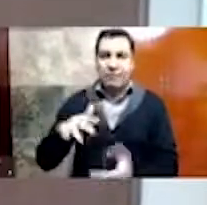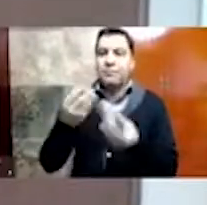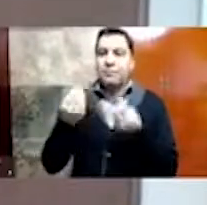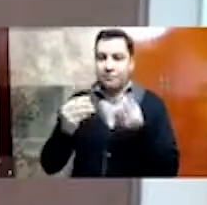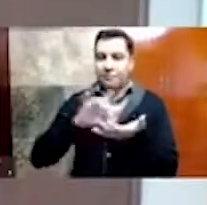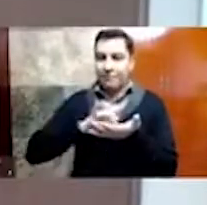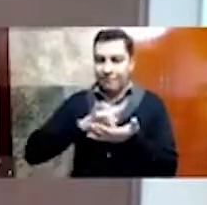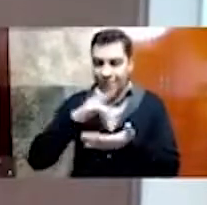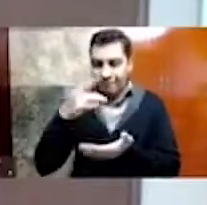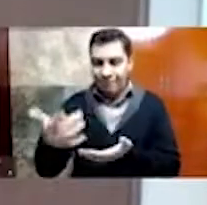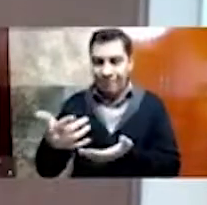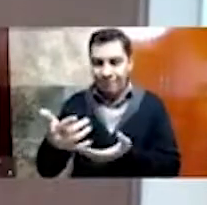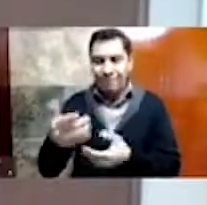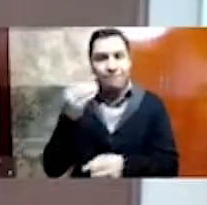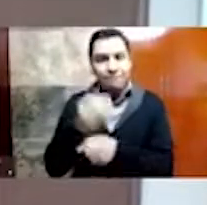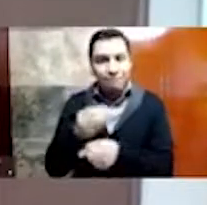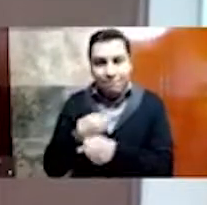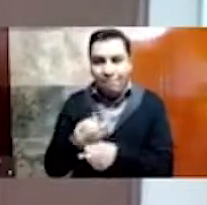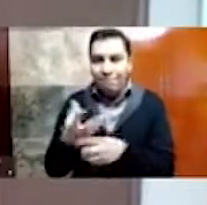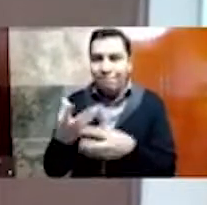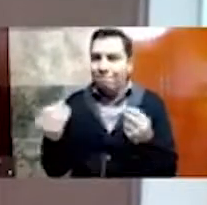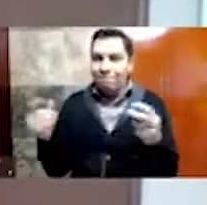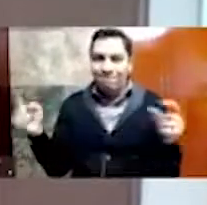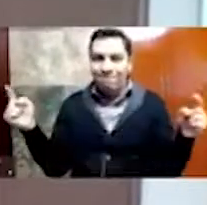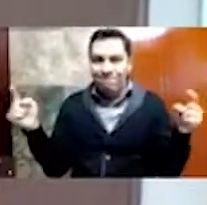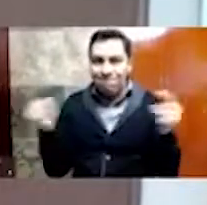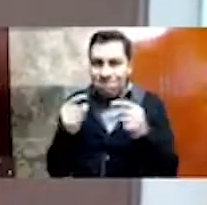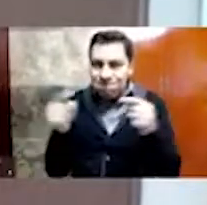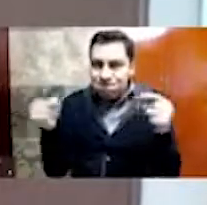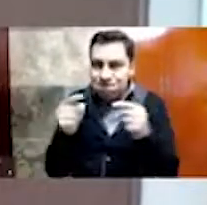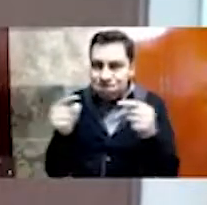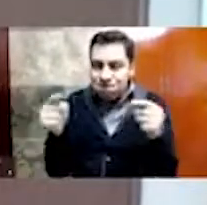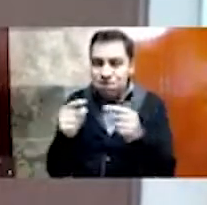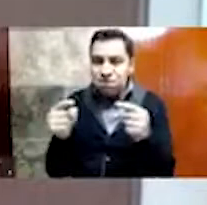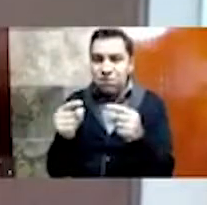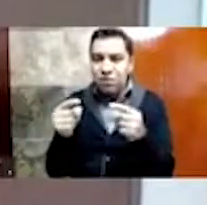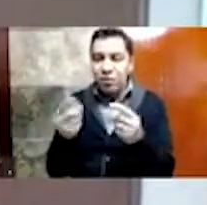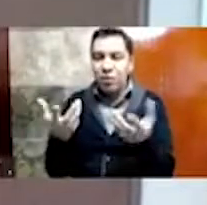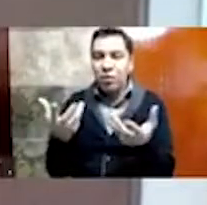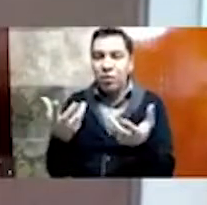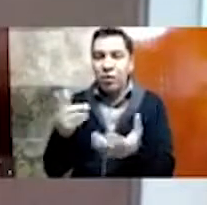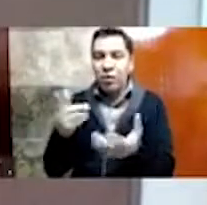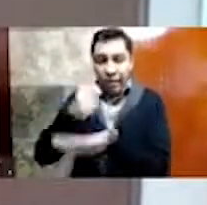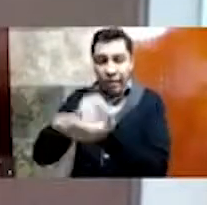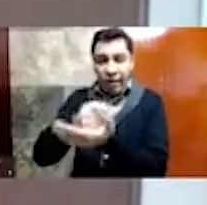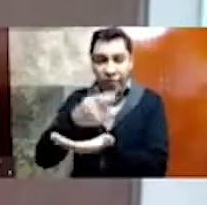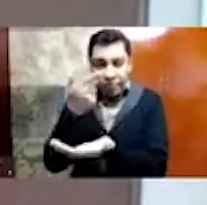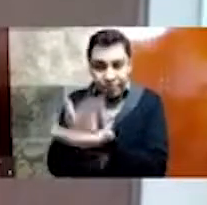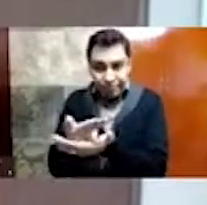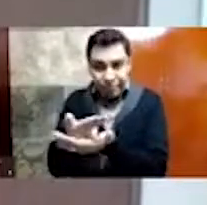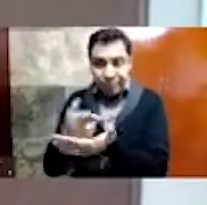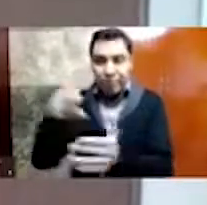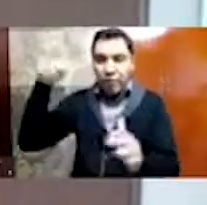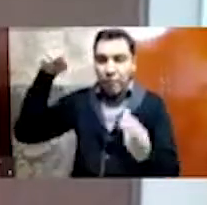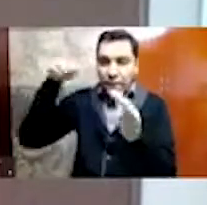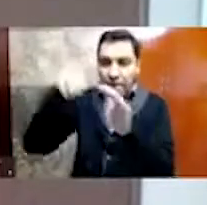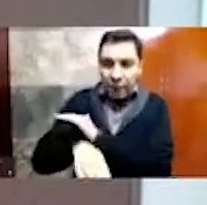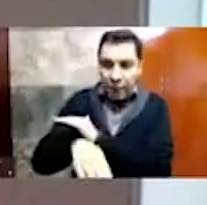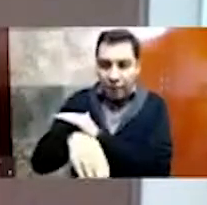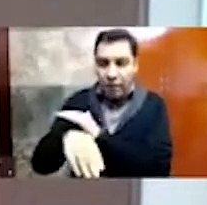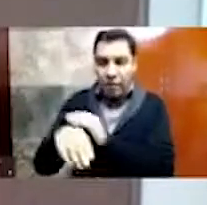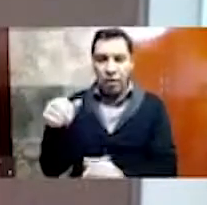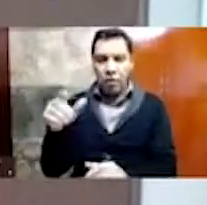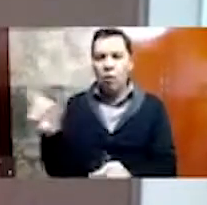habido mucha polémica en torno a la conmemoración de esta caída de México Tenochtitlan en agosto.